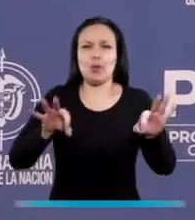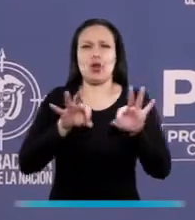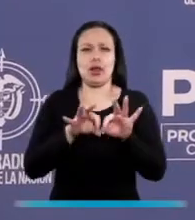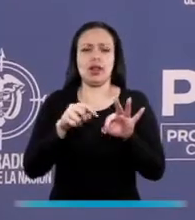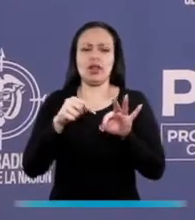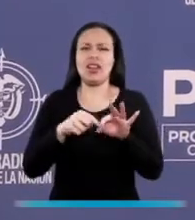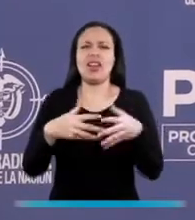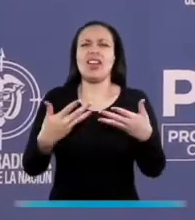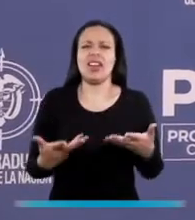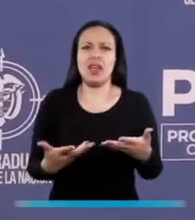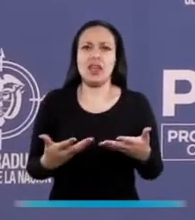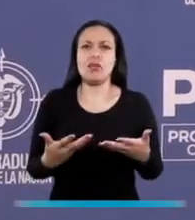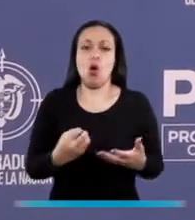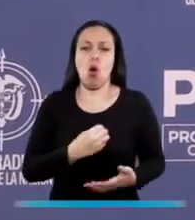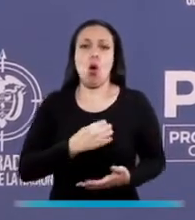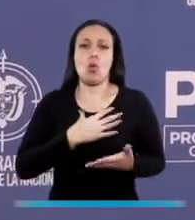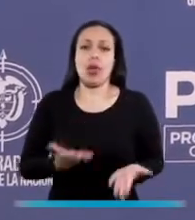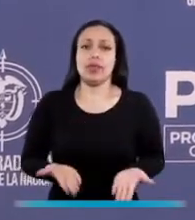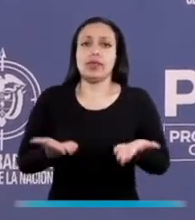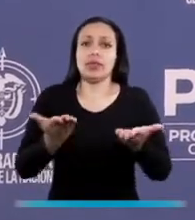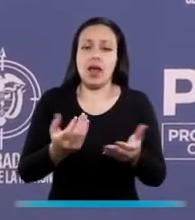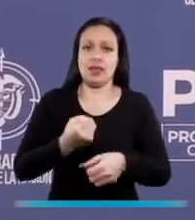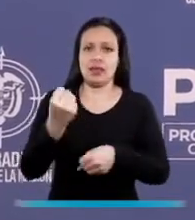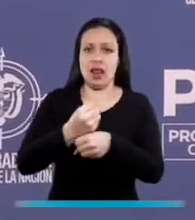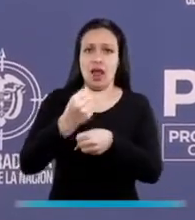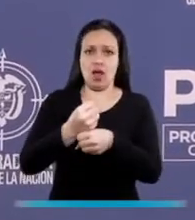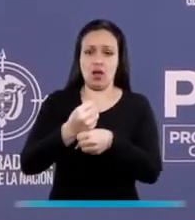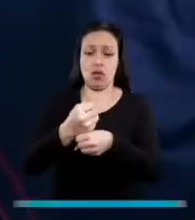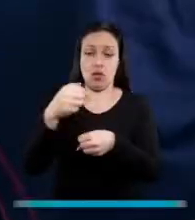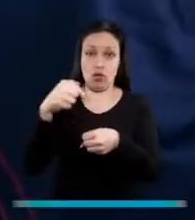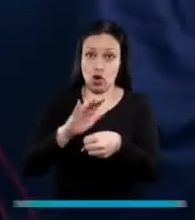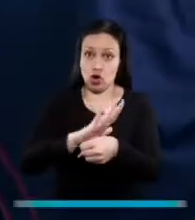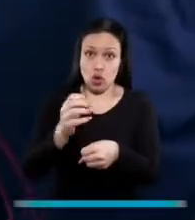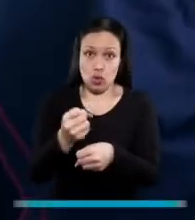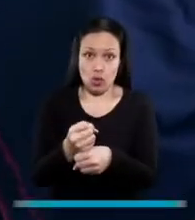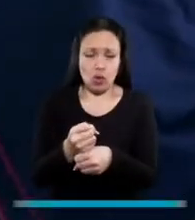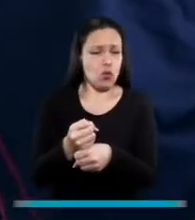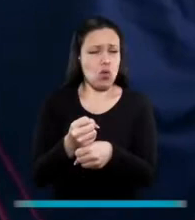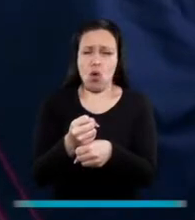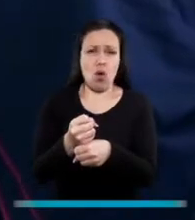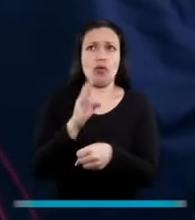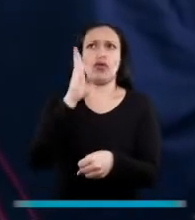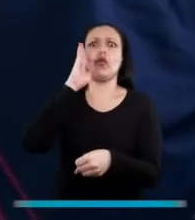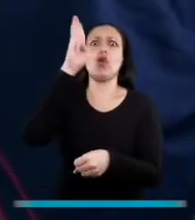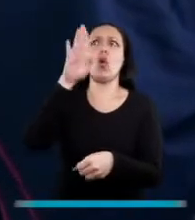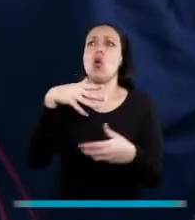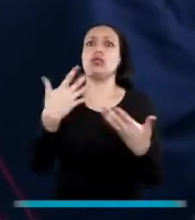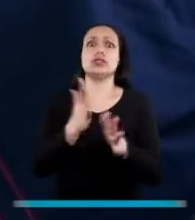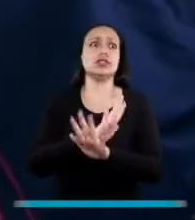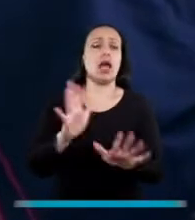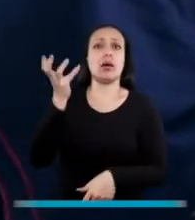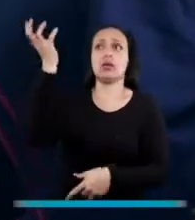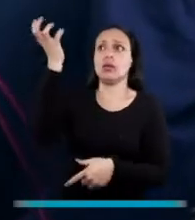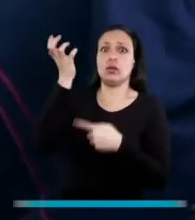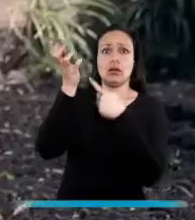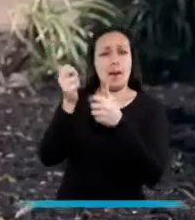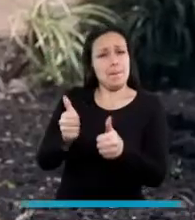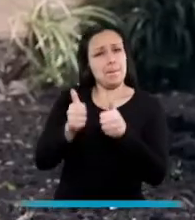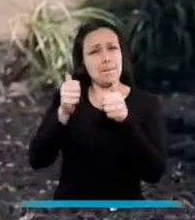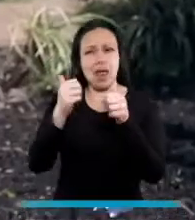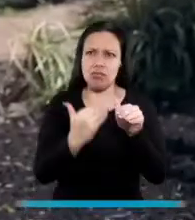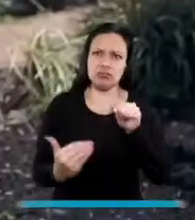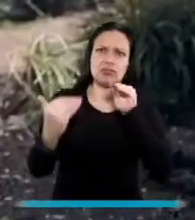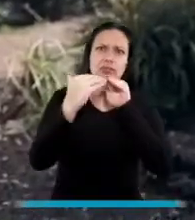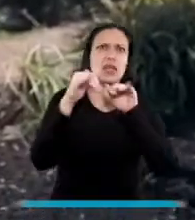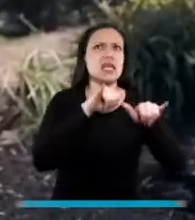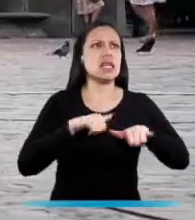crear oportunidades no solo de trabajo sino de garantizar que en materia de jubilación y pensiones respondemos a unos